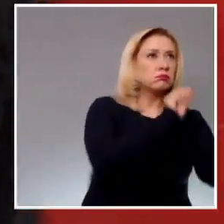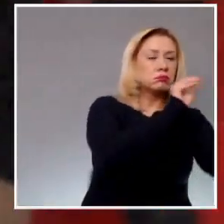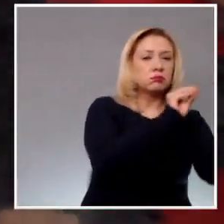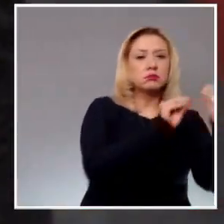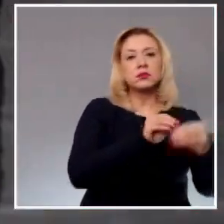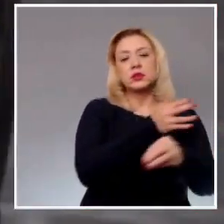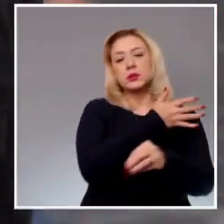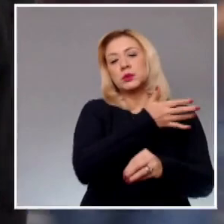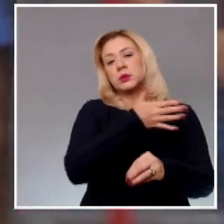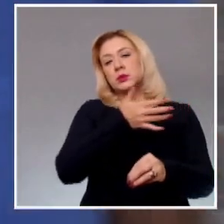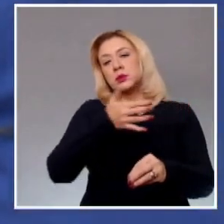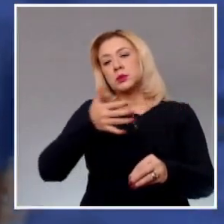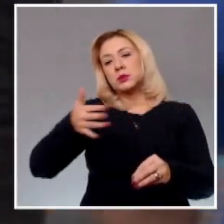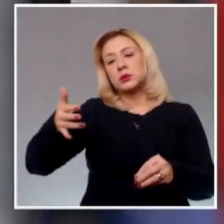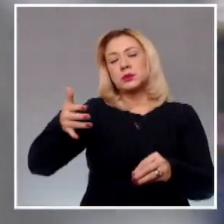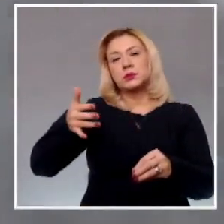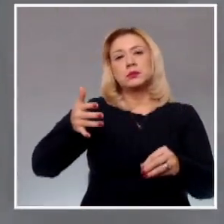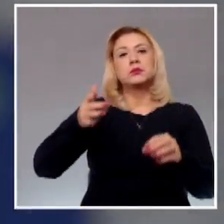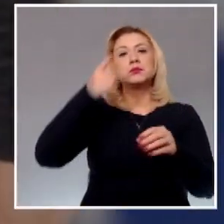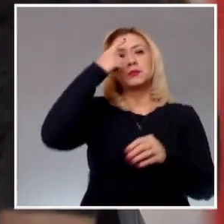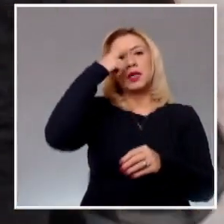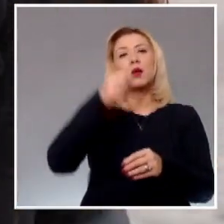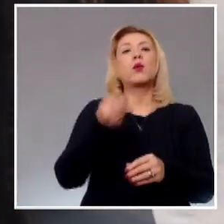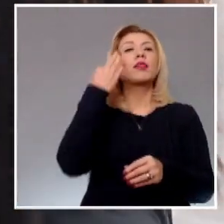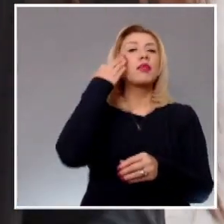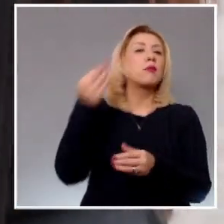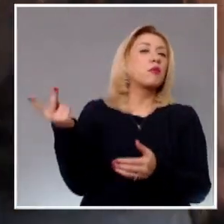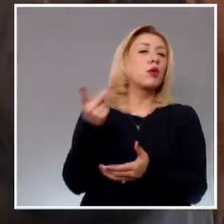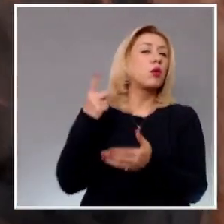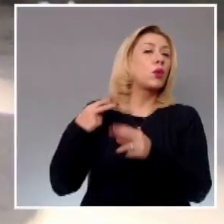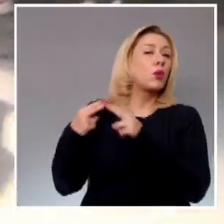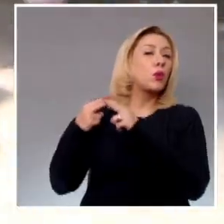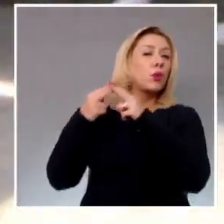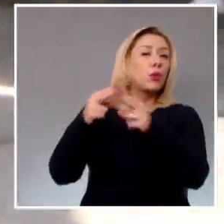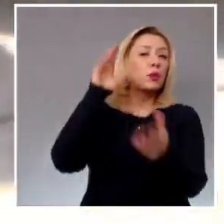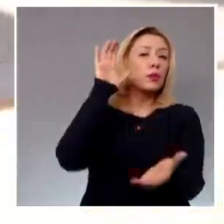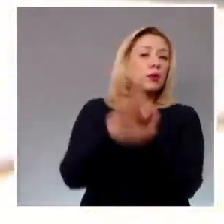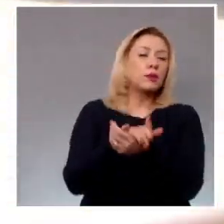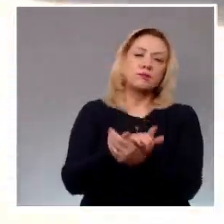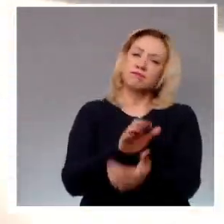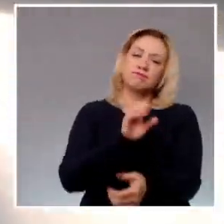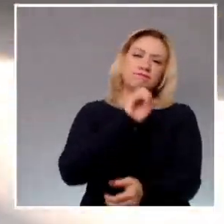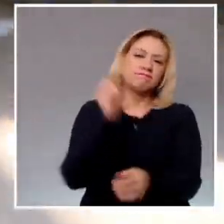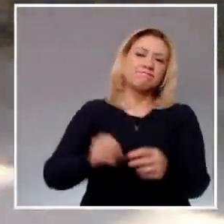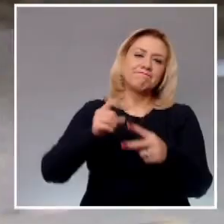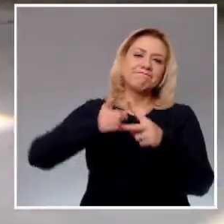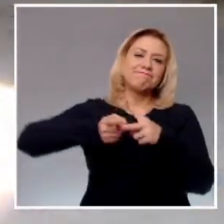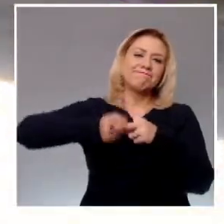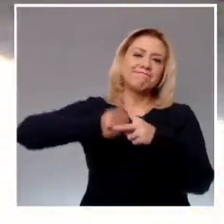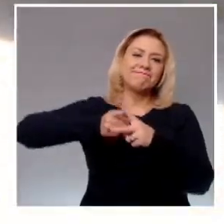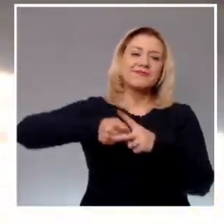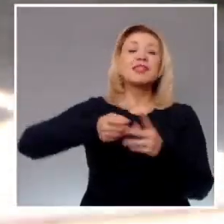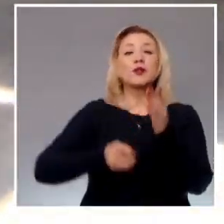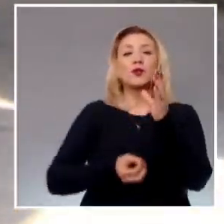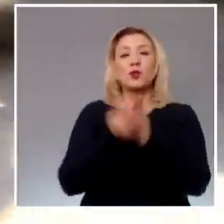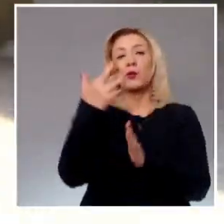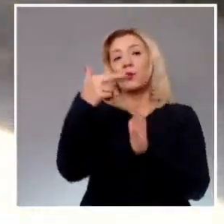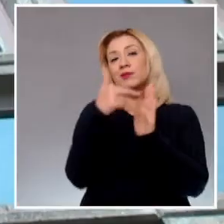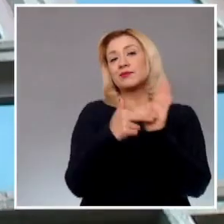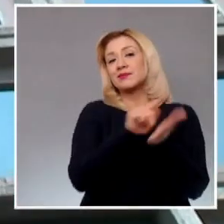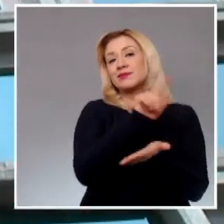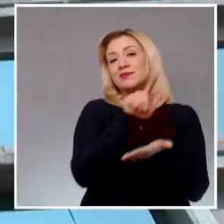la sociedad conyugal. Ello se desprende del Código de Procedimientos Civiles para el estado de